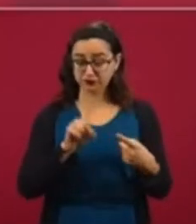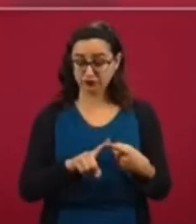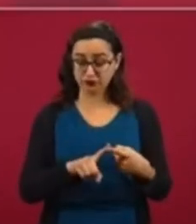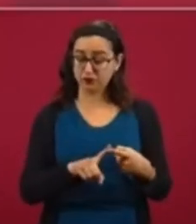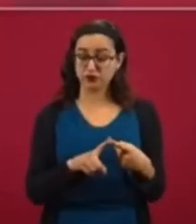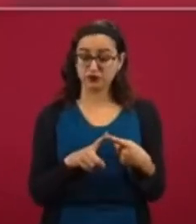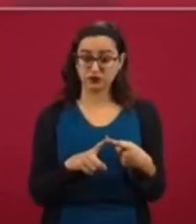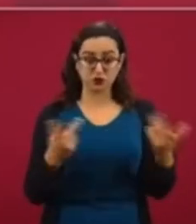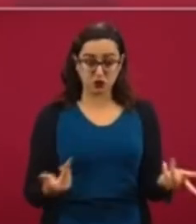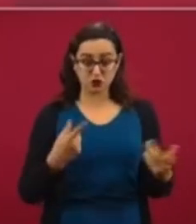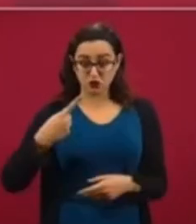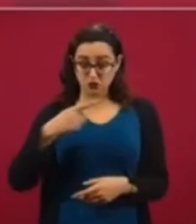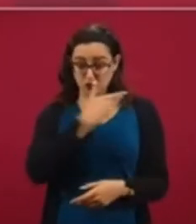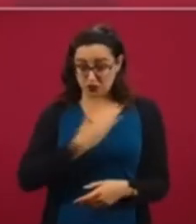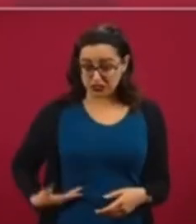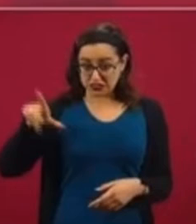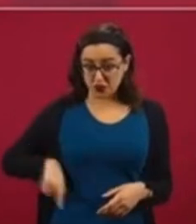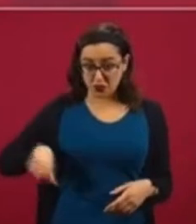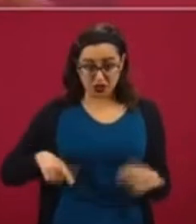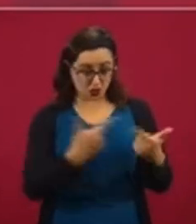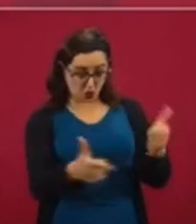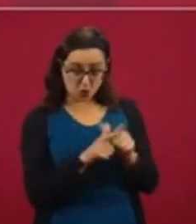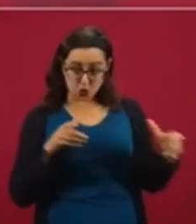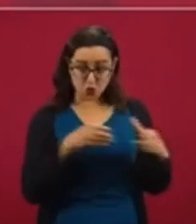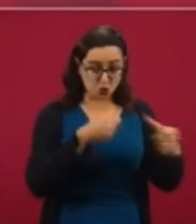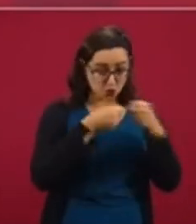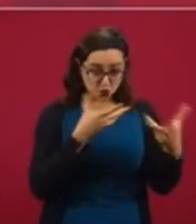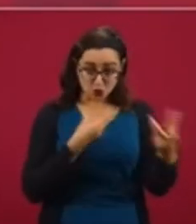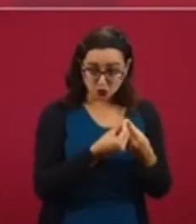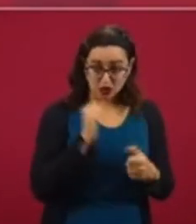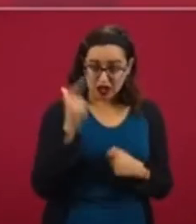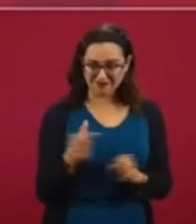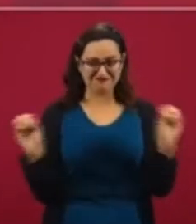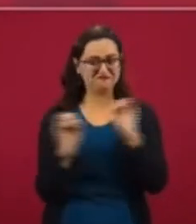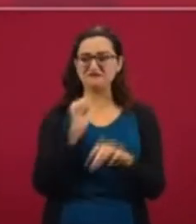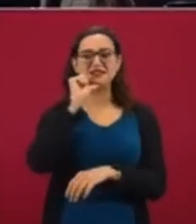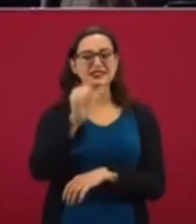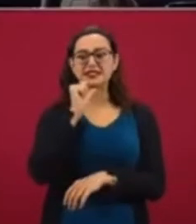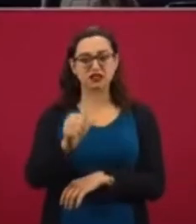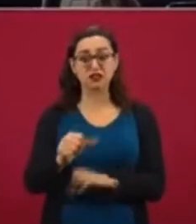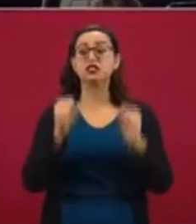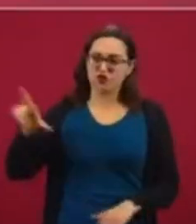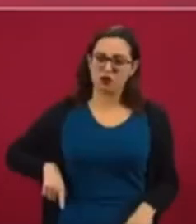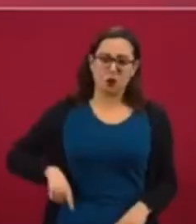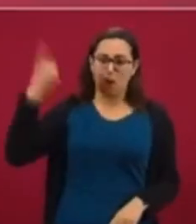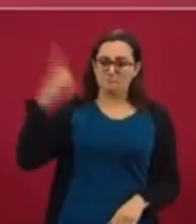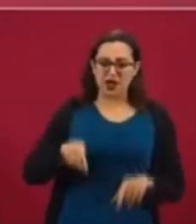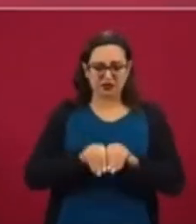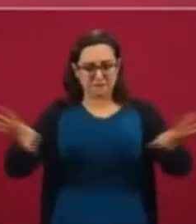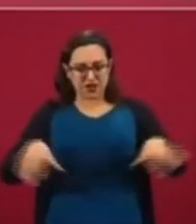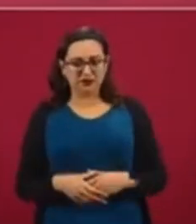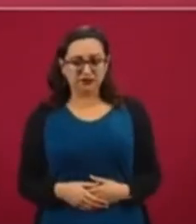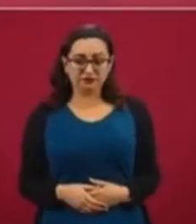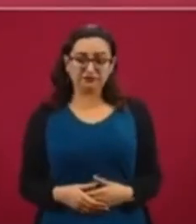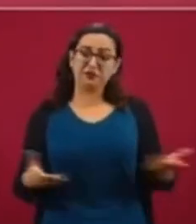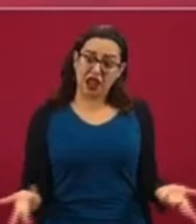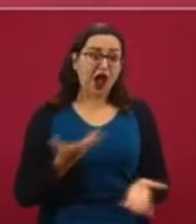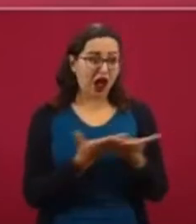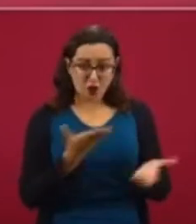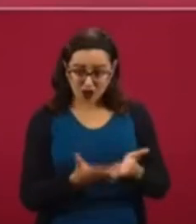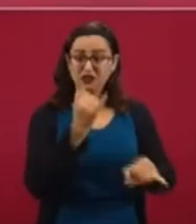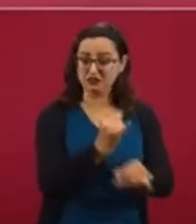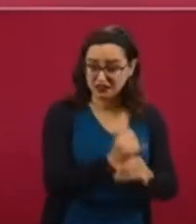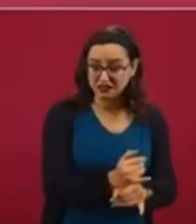comunicadores. No se orquesta nada desde la presidencia. Se los puedo garantizar. Eso existe en las redes, desde luego.